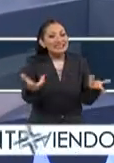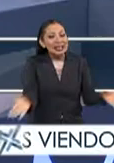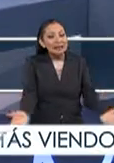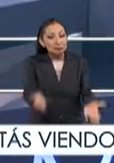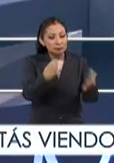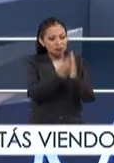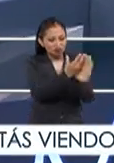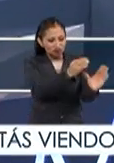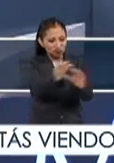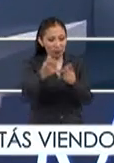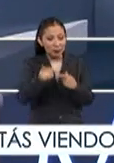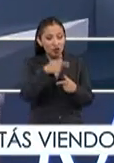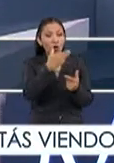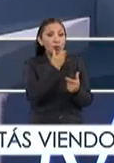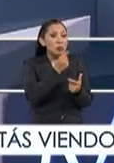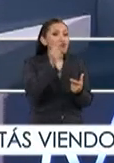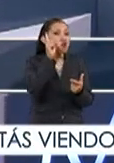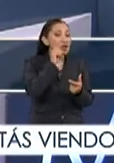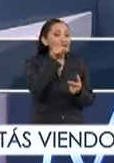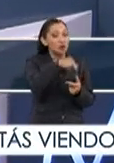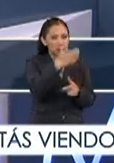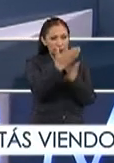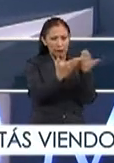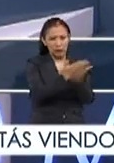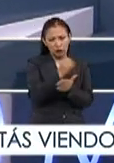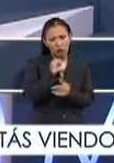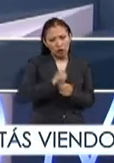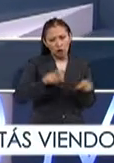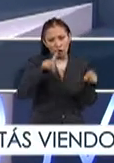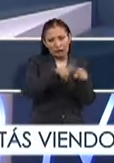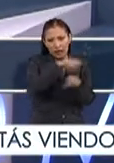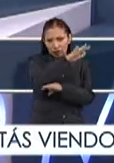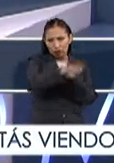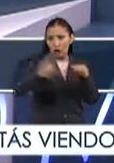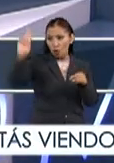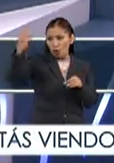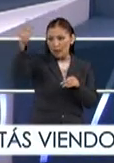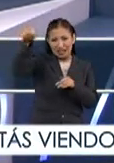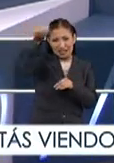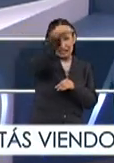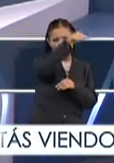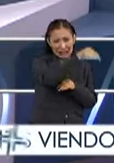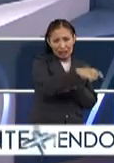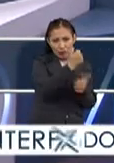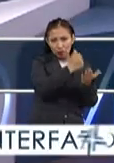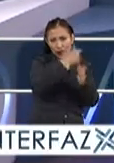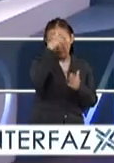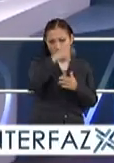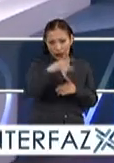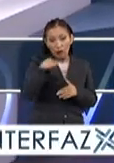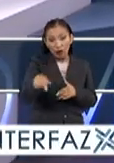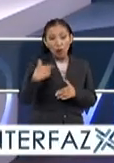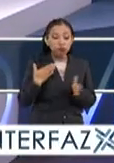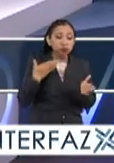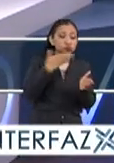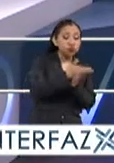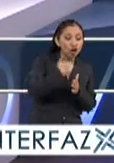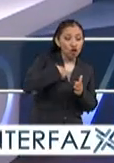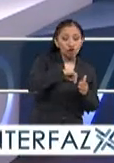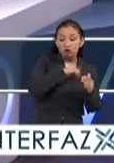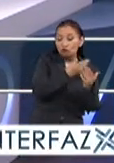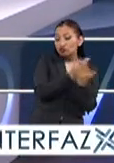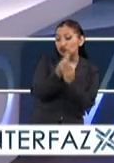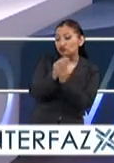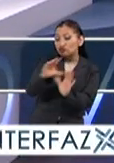promotores es chicas y chicos que están haciendo su servicio social en todas las universidades de la Ciudad de México, nosotros poderlos